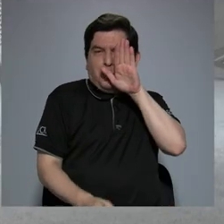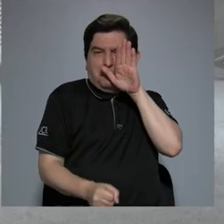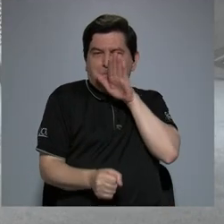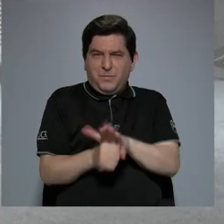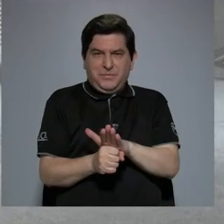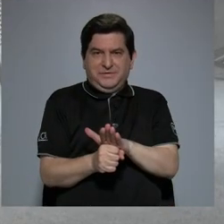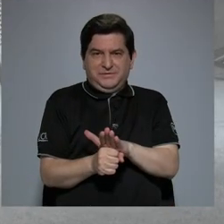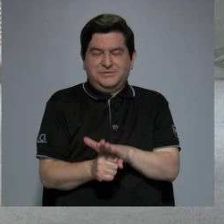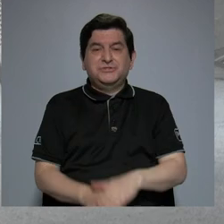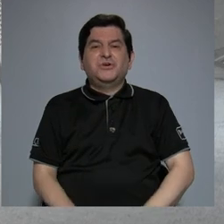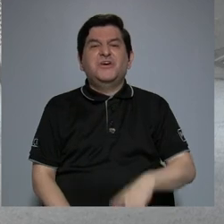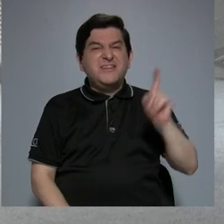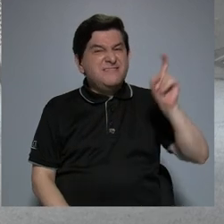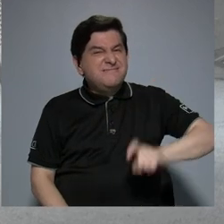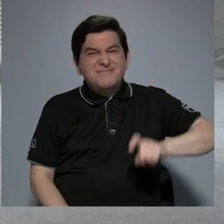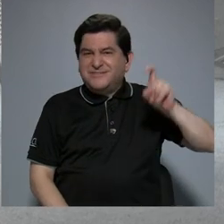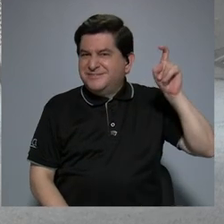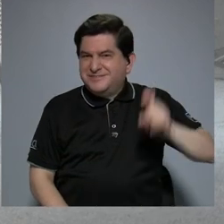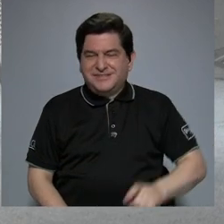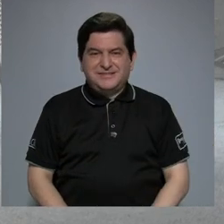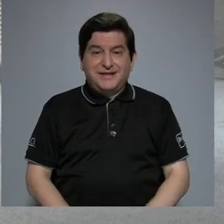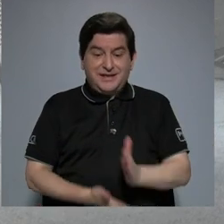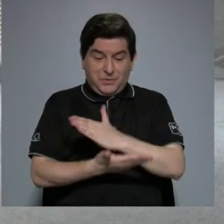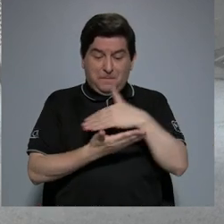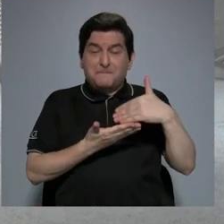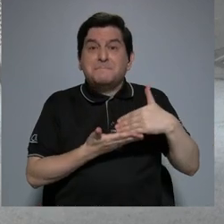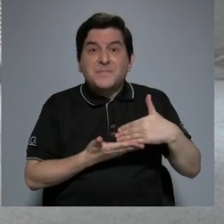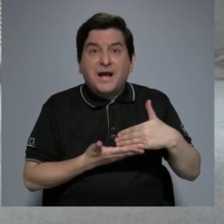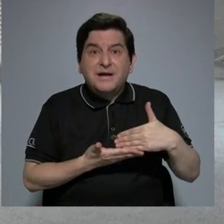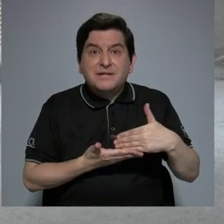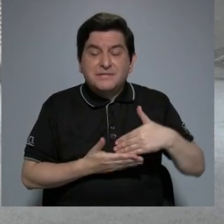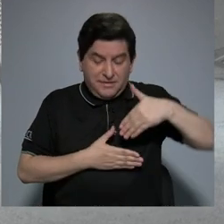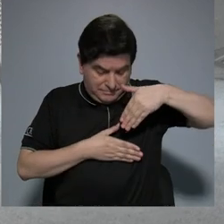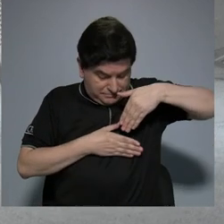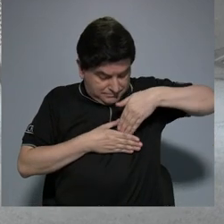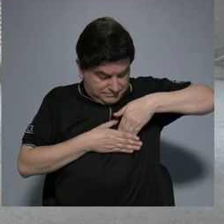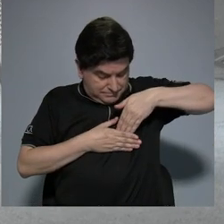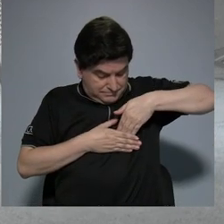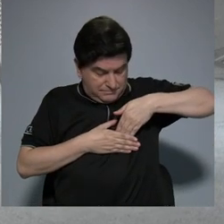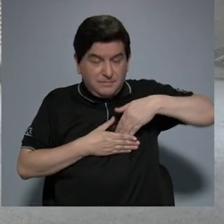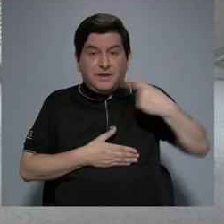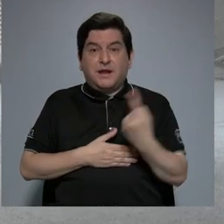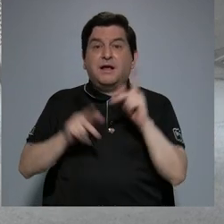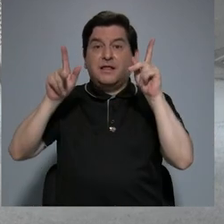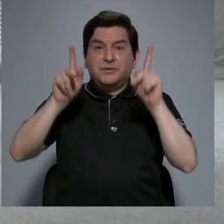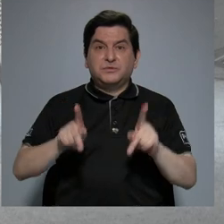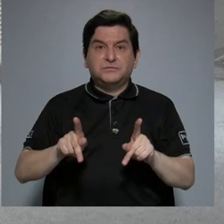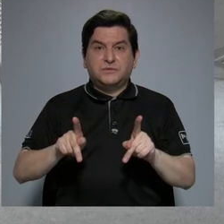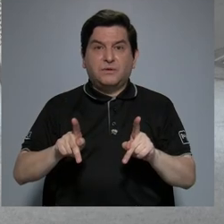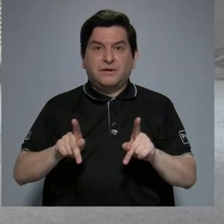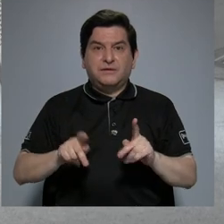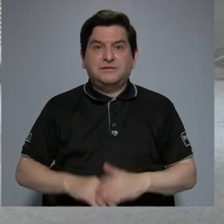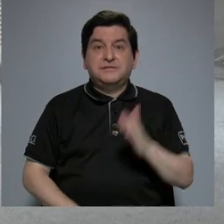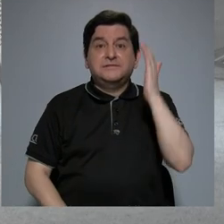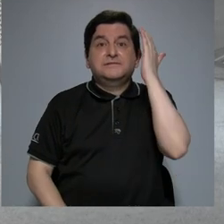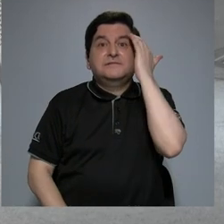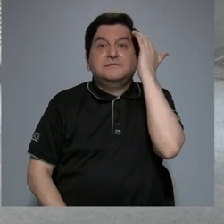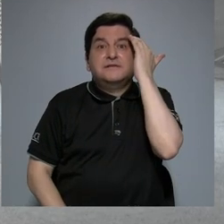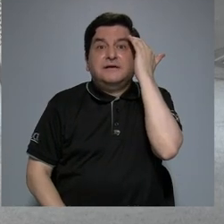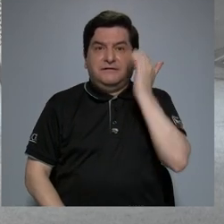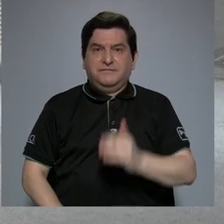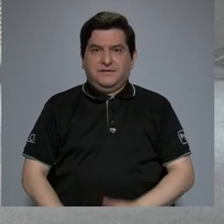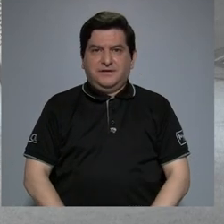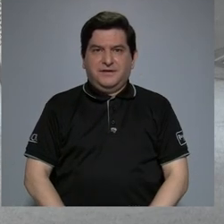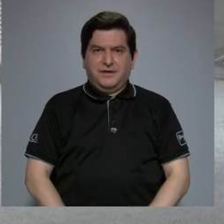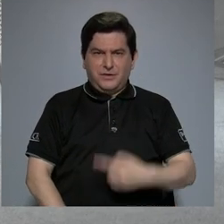O tiene que haber una parte que es interna de cada persona para saber de qué es